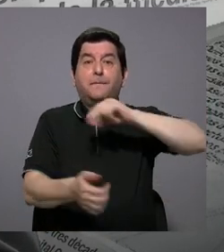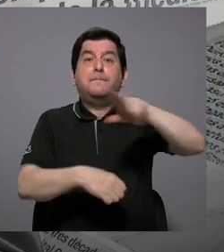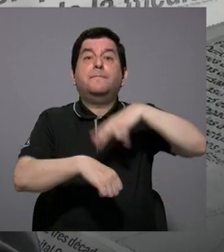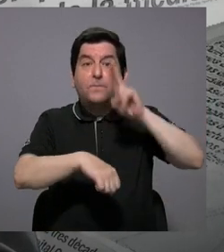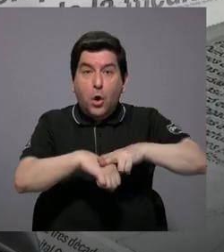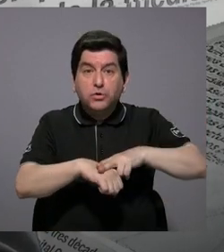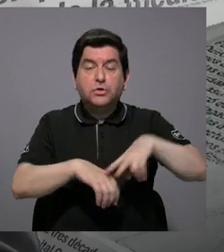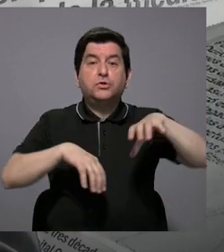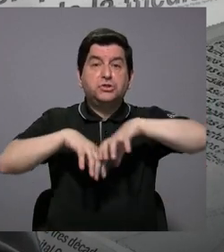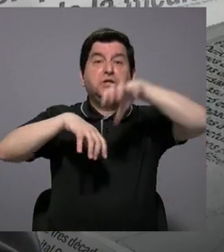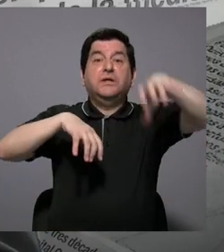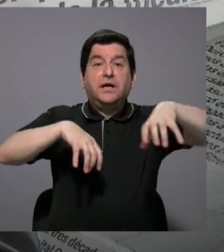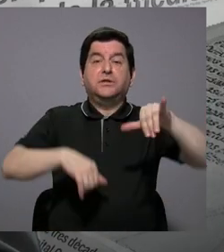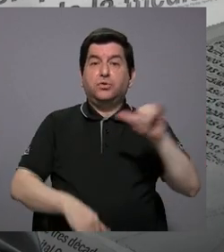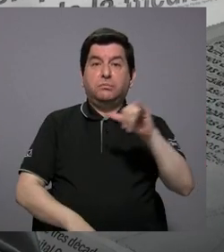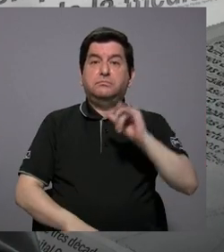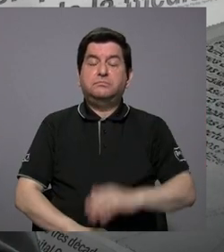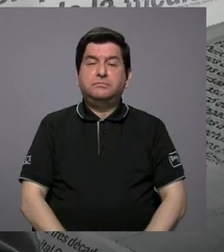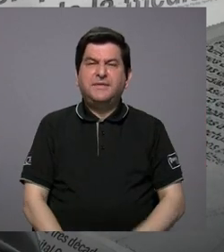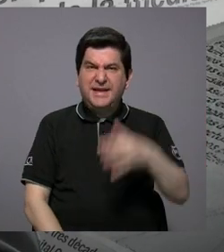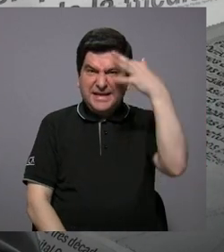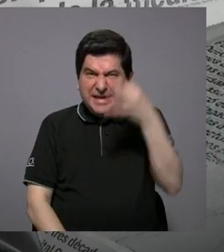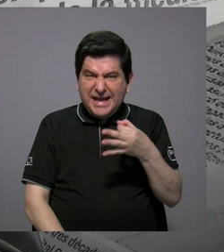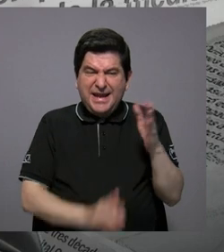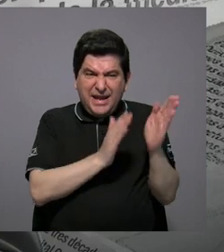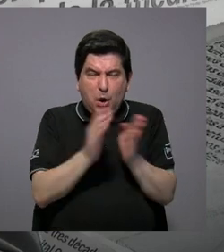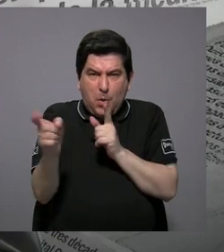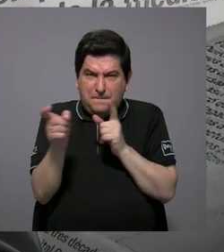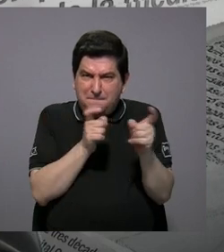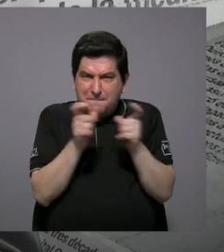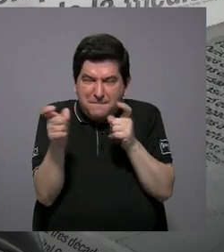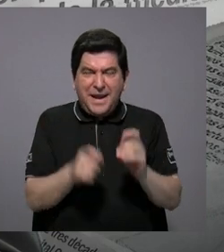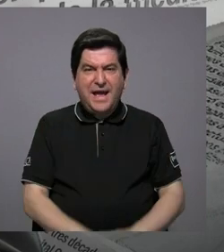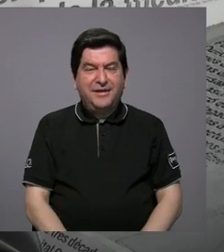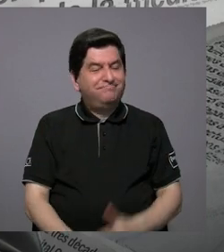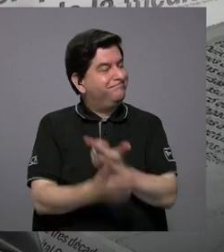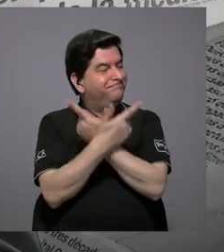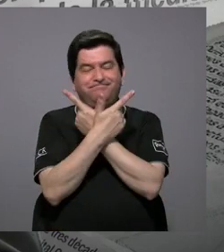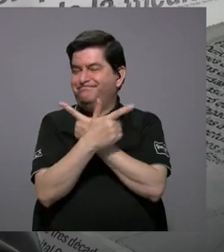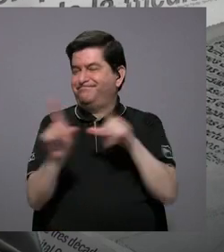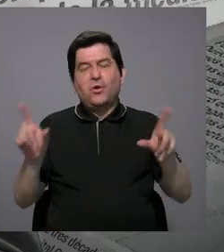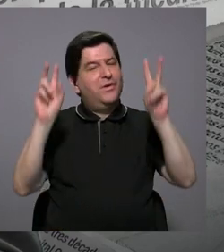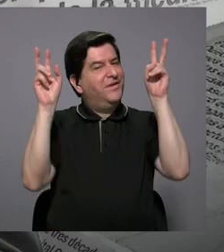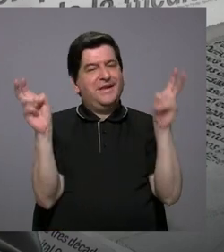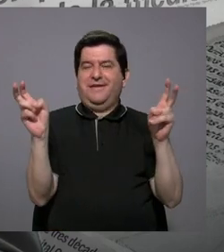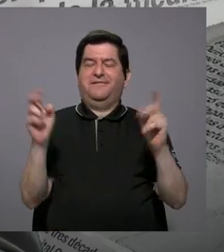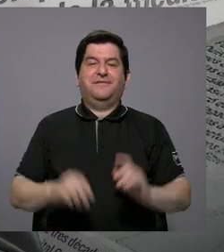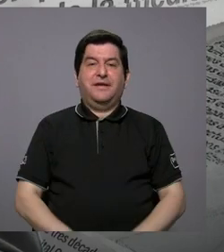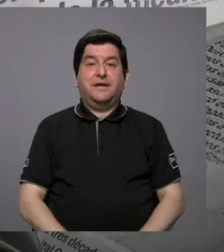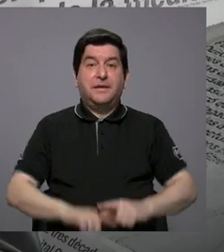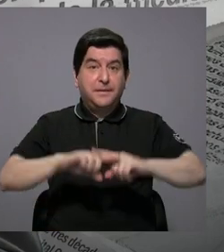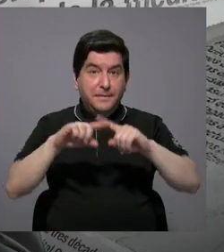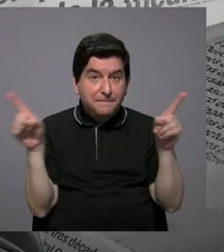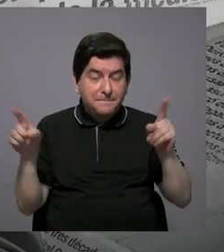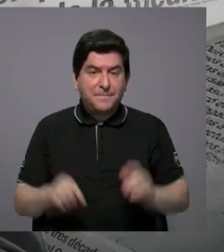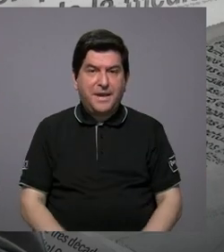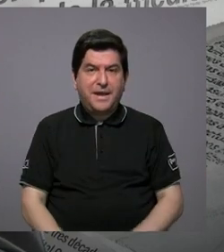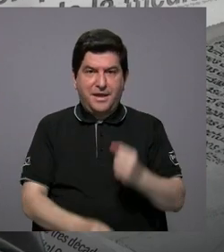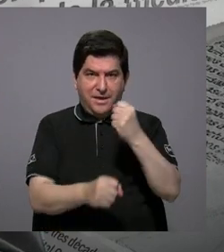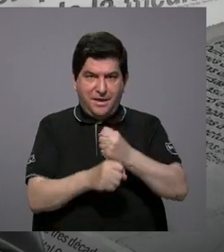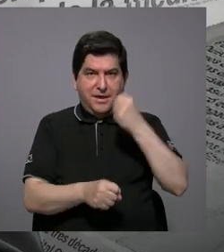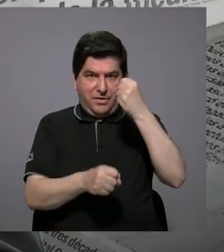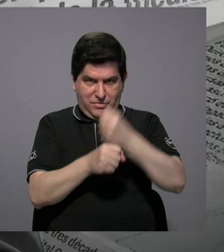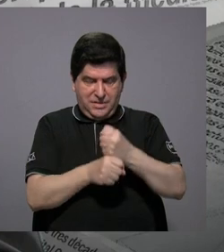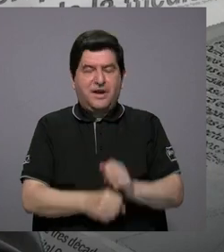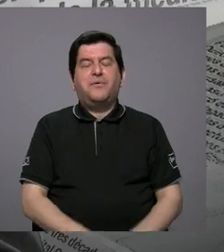nacionales y cantonales. Entonces, creo que los planes reguladores no se ven exentos de ese tema. Pero desde nuestro trabajo en